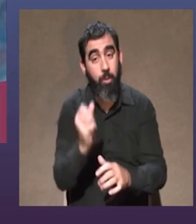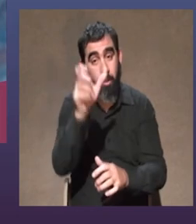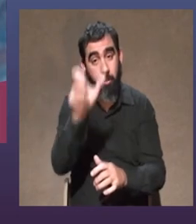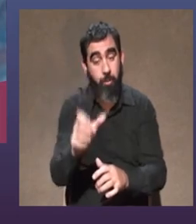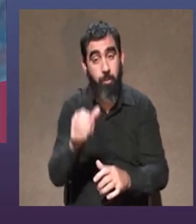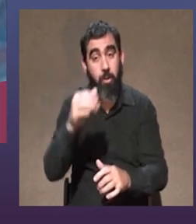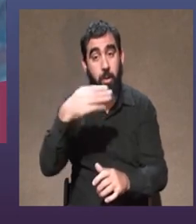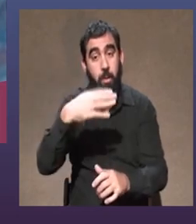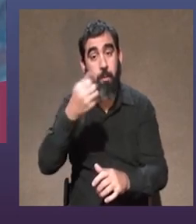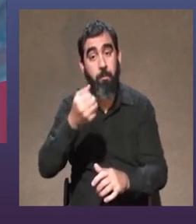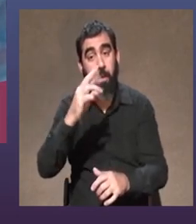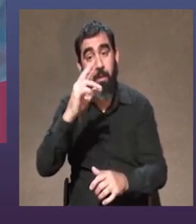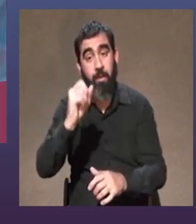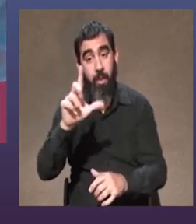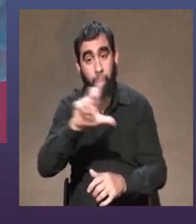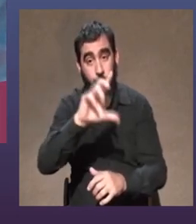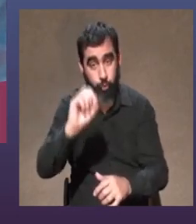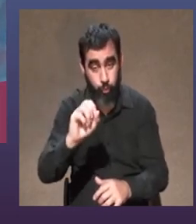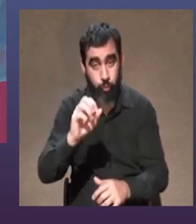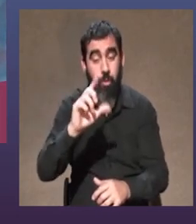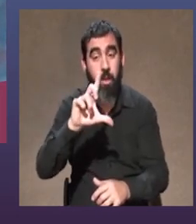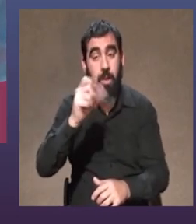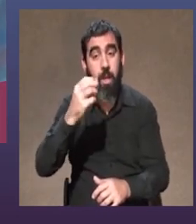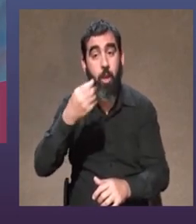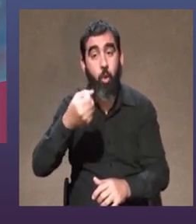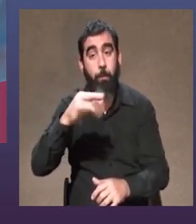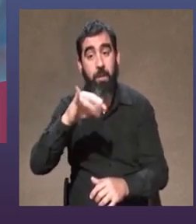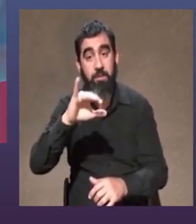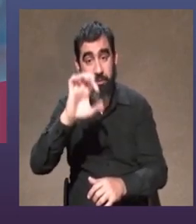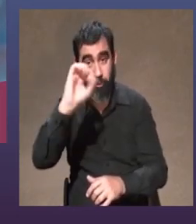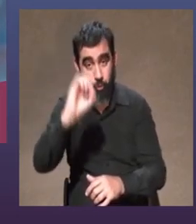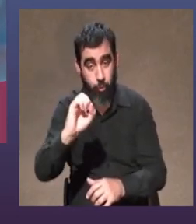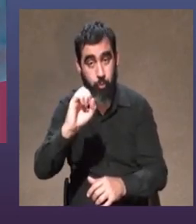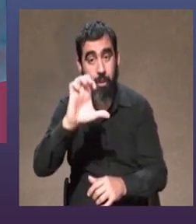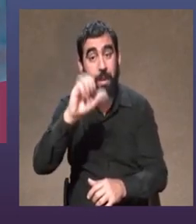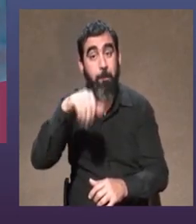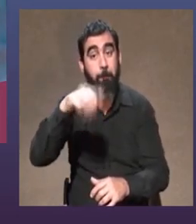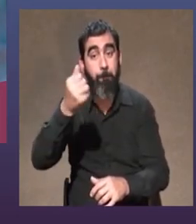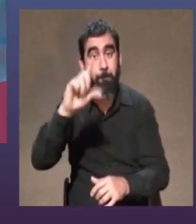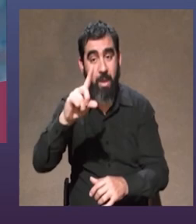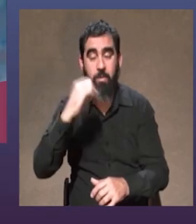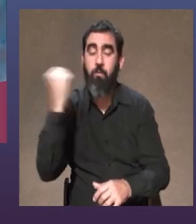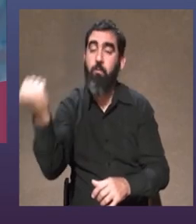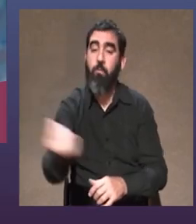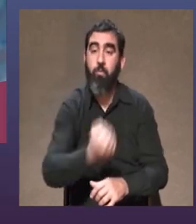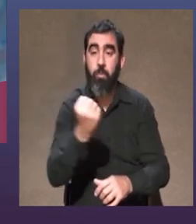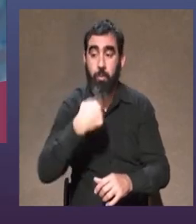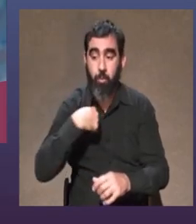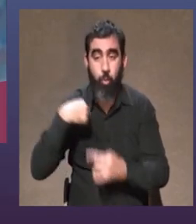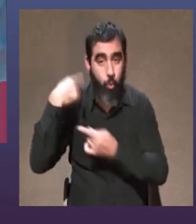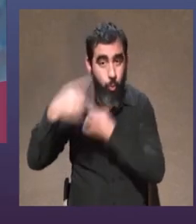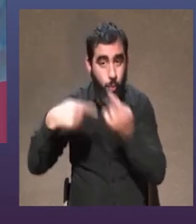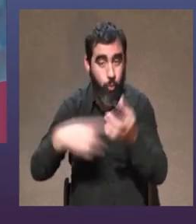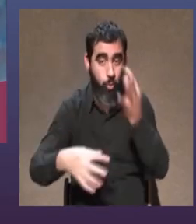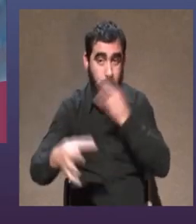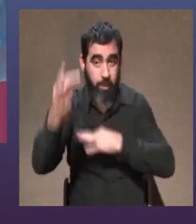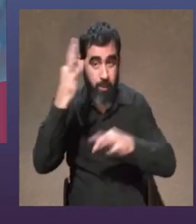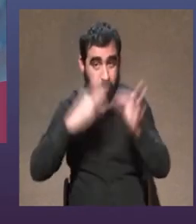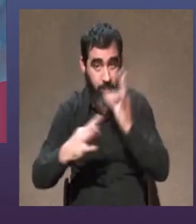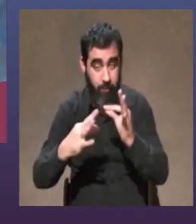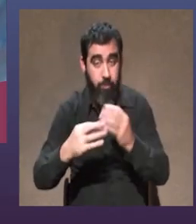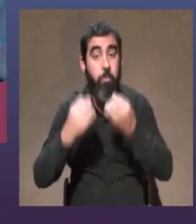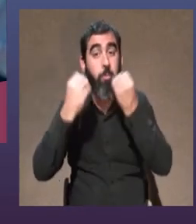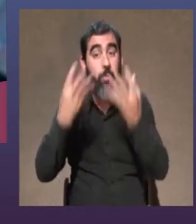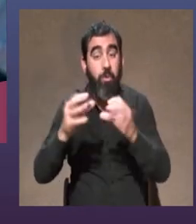encontrarme con un hombre como Hugo Bardallo como Adriana Lagomarsino en la EMAD fueron personas claves en mi estar en esto porque